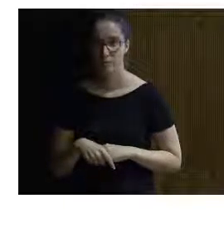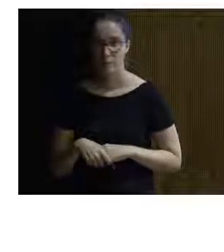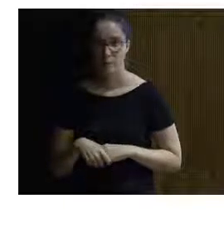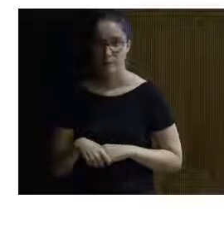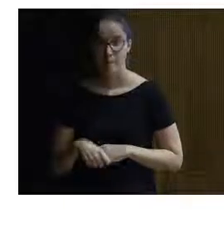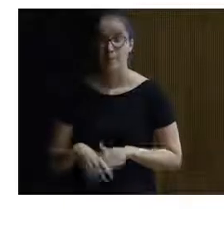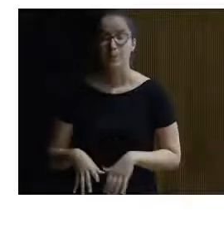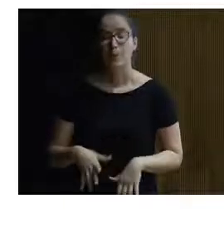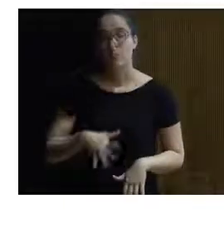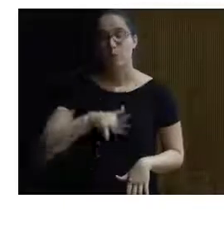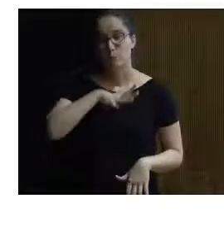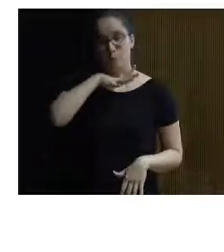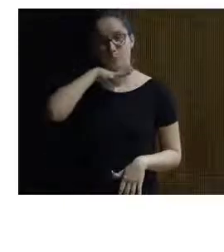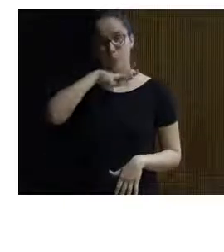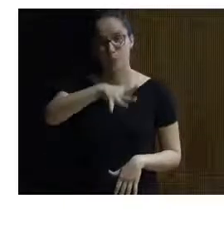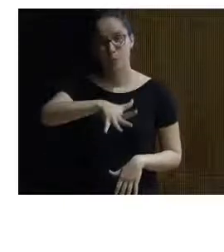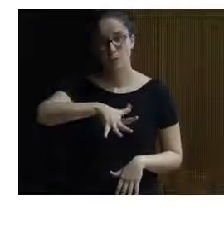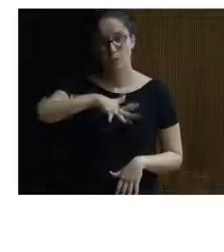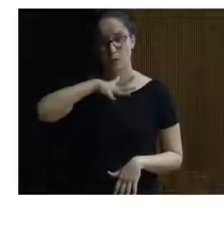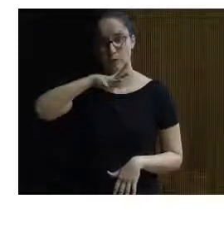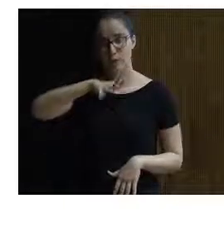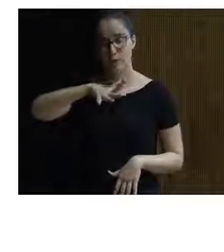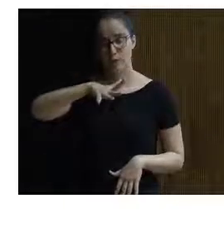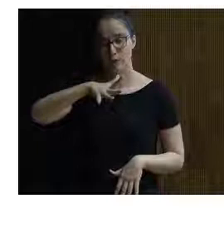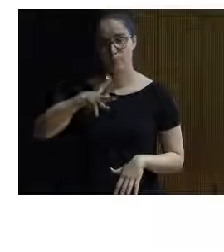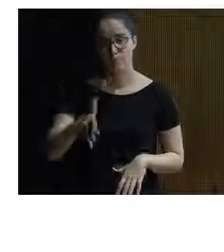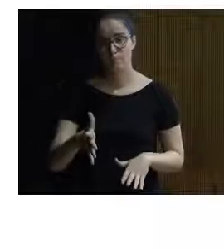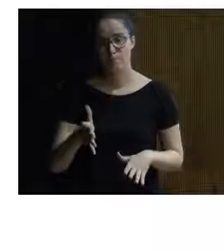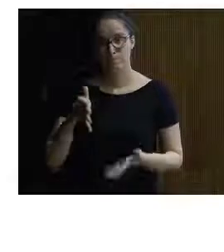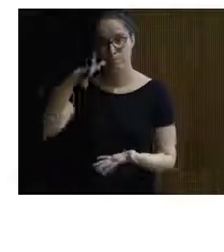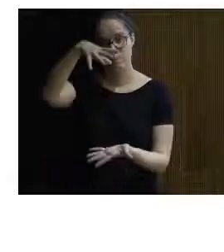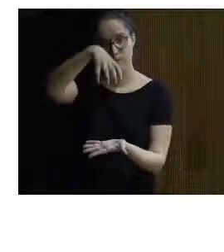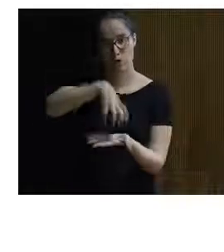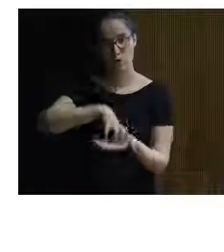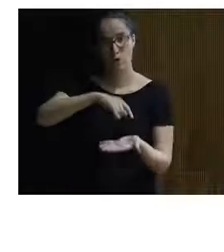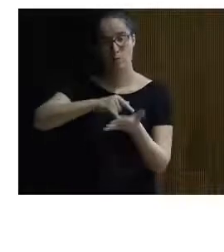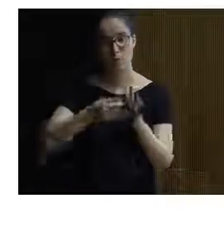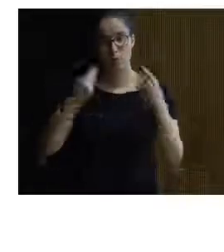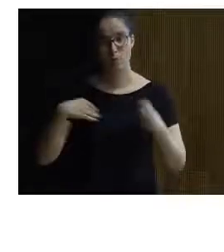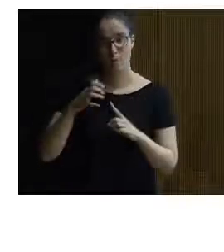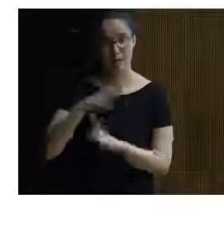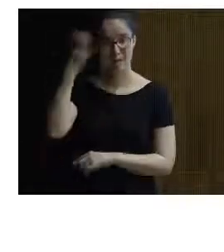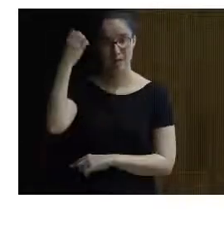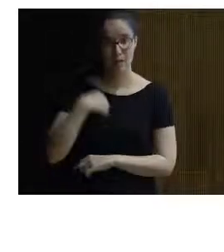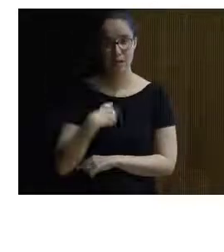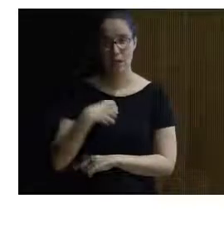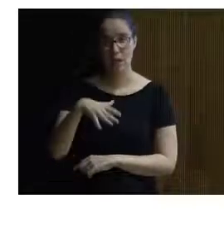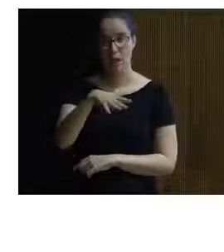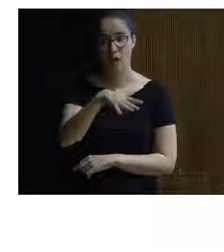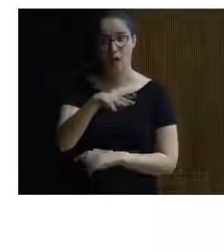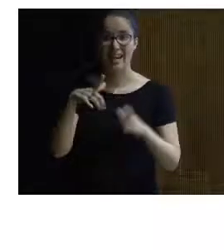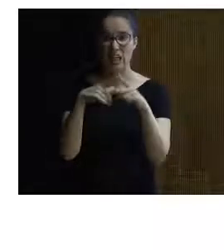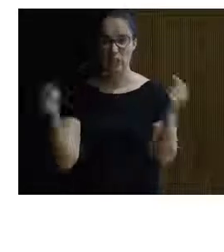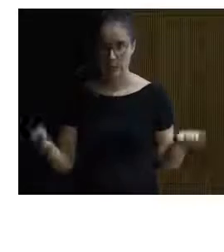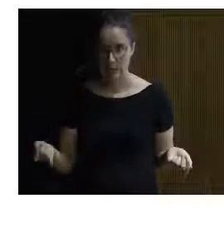¿Por qué se decide digamos ubicar un proyecto como el parque de la prehistoria en un lugar en